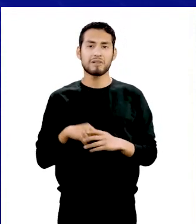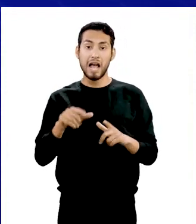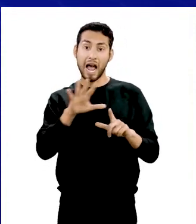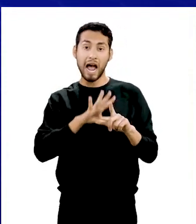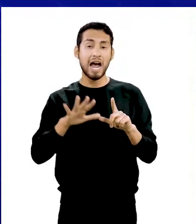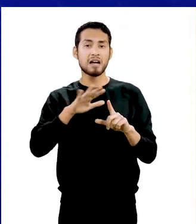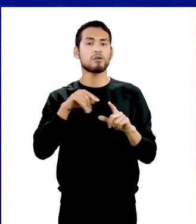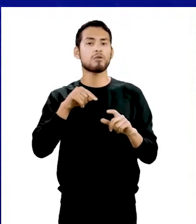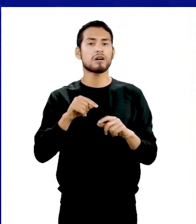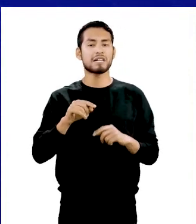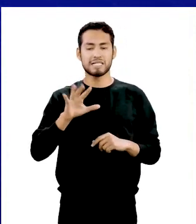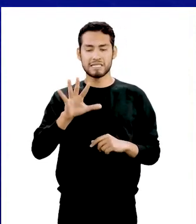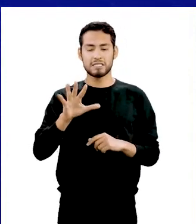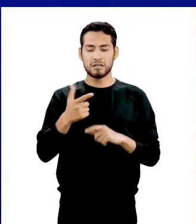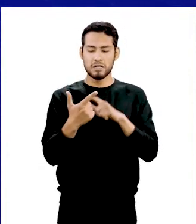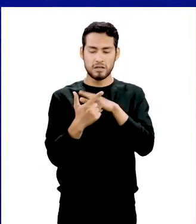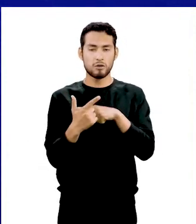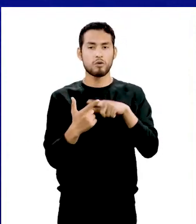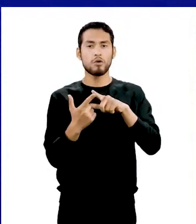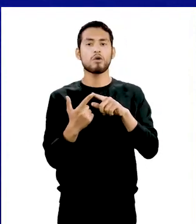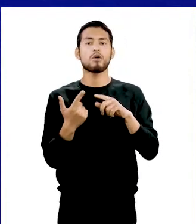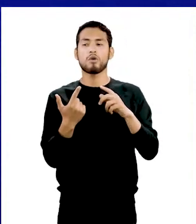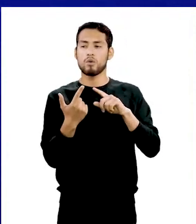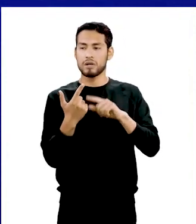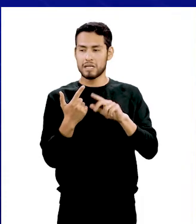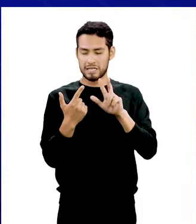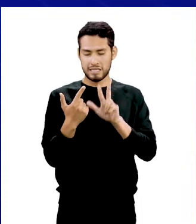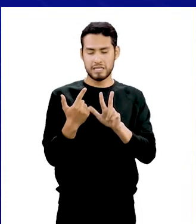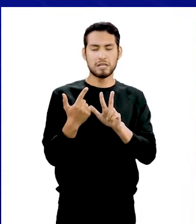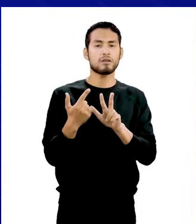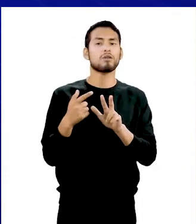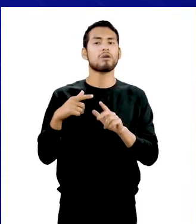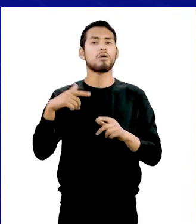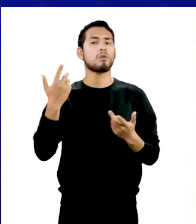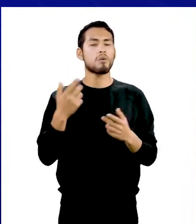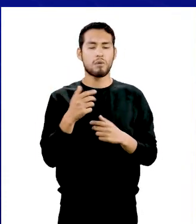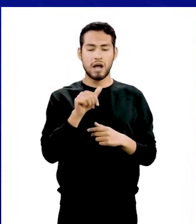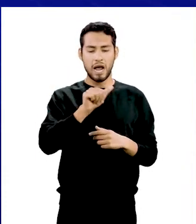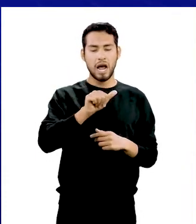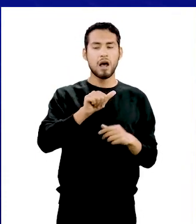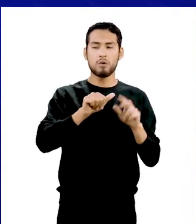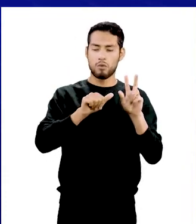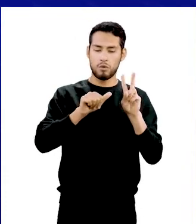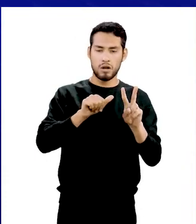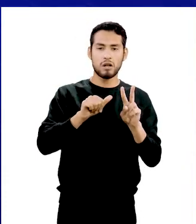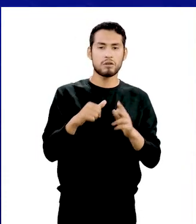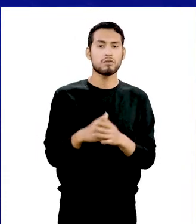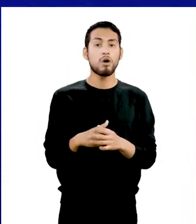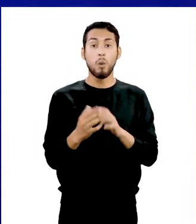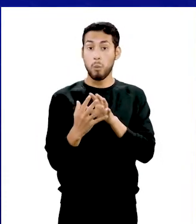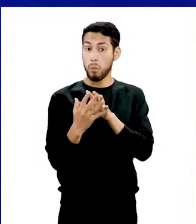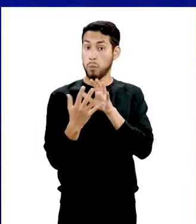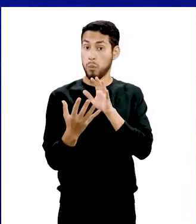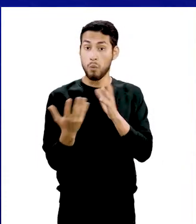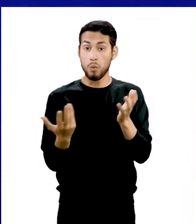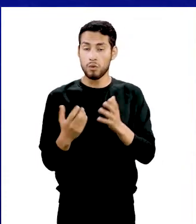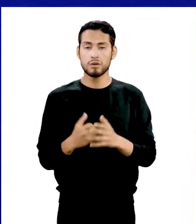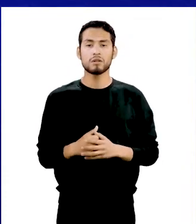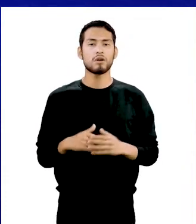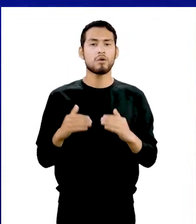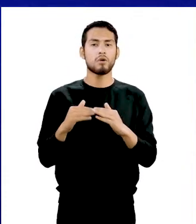El área es igual a 5 raíz cuadrada de 3 por A al cuadrado. Para el volumen,